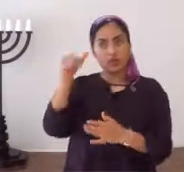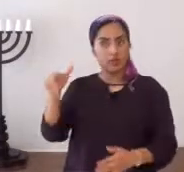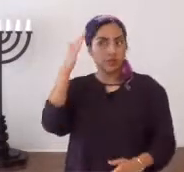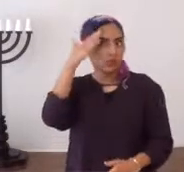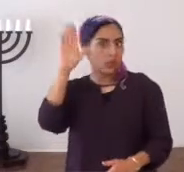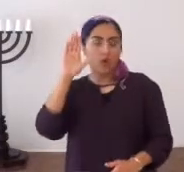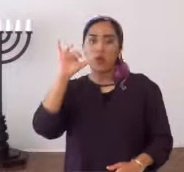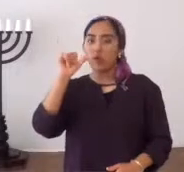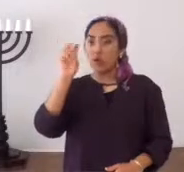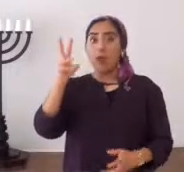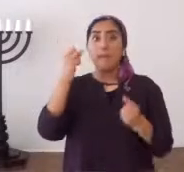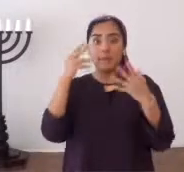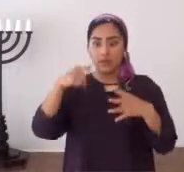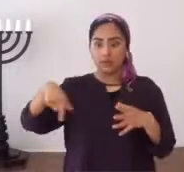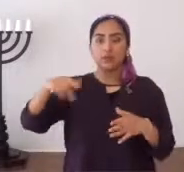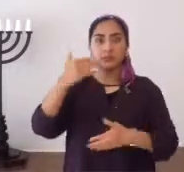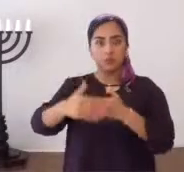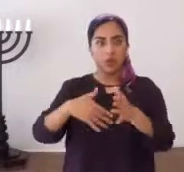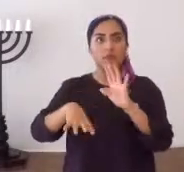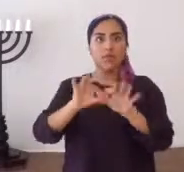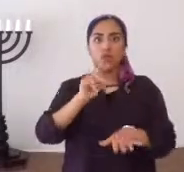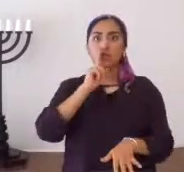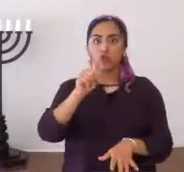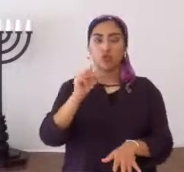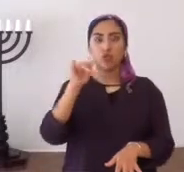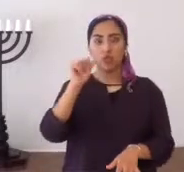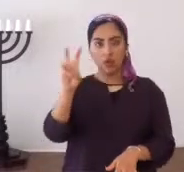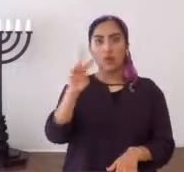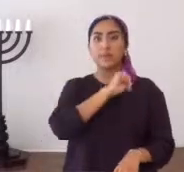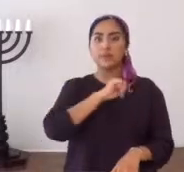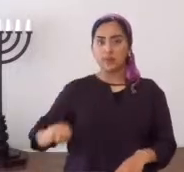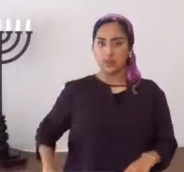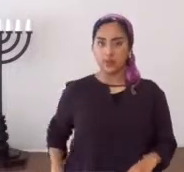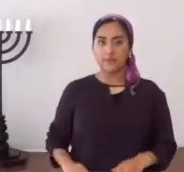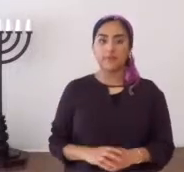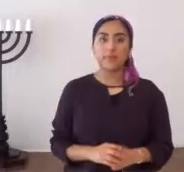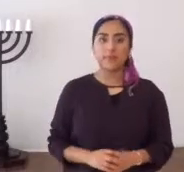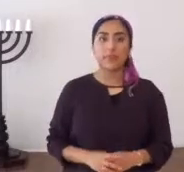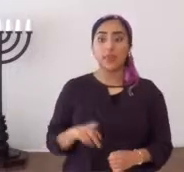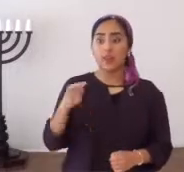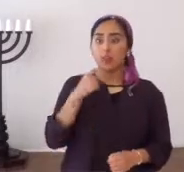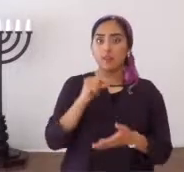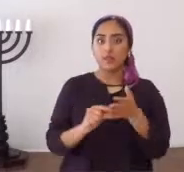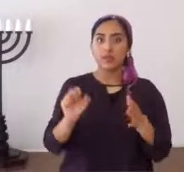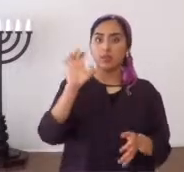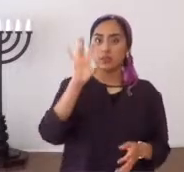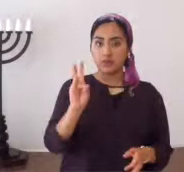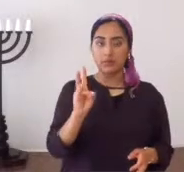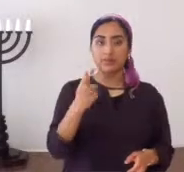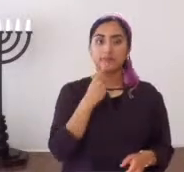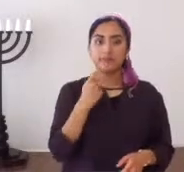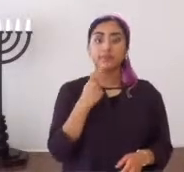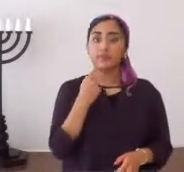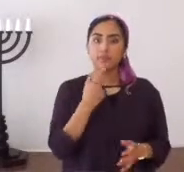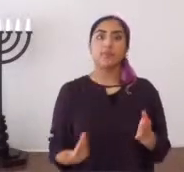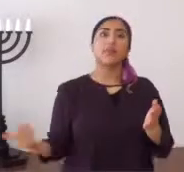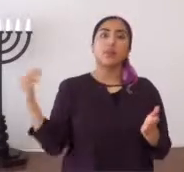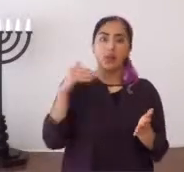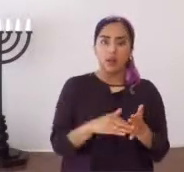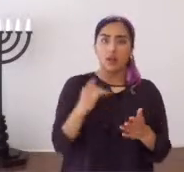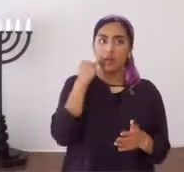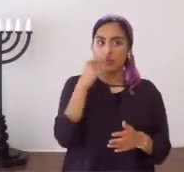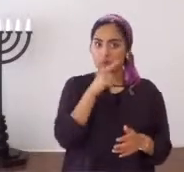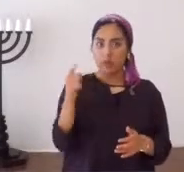porque aman al eterno, aunque no conocen a Yahshua, y muchos ya están conociendo a Yahshua, como un Mashiach, dice el verso